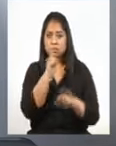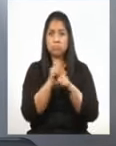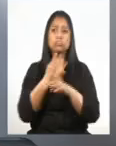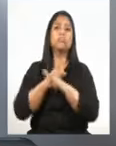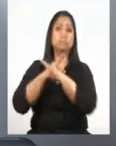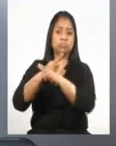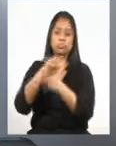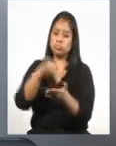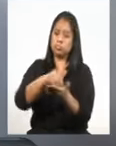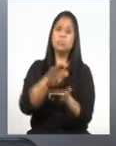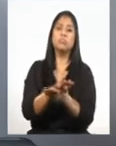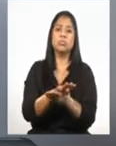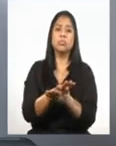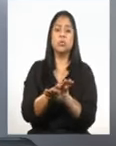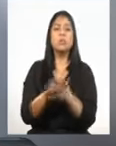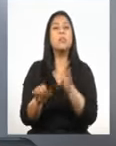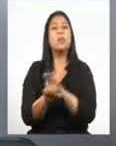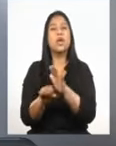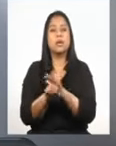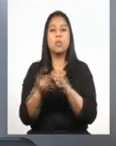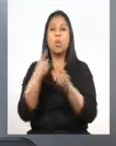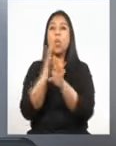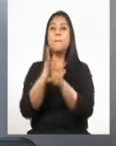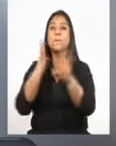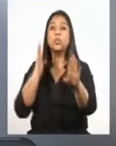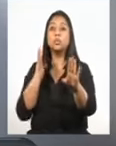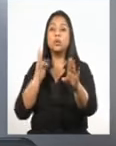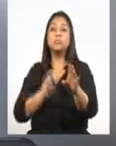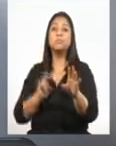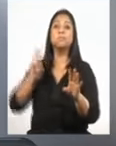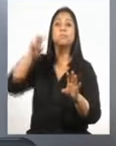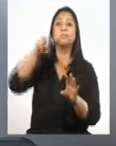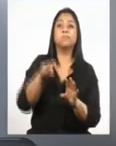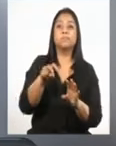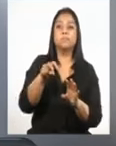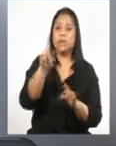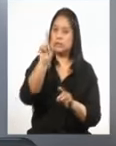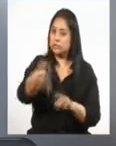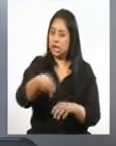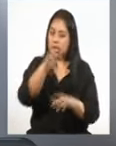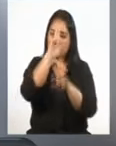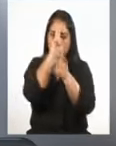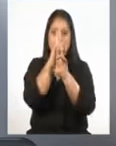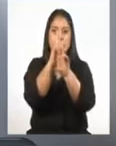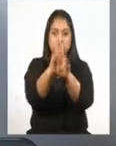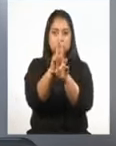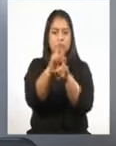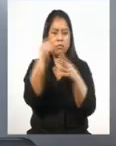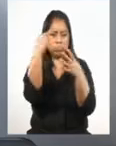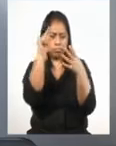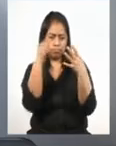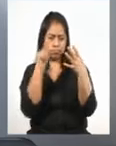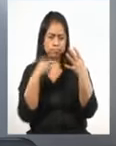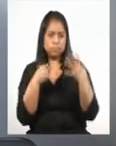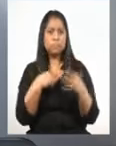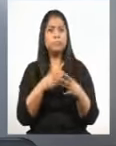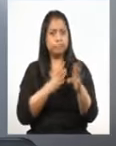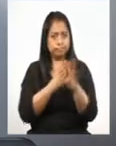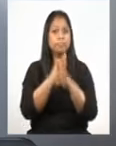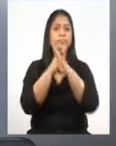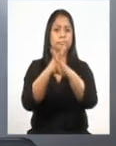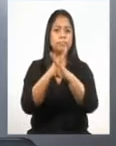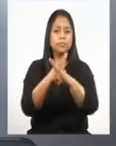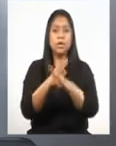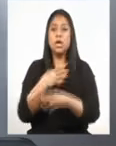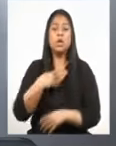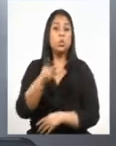apliquen. Que si nos subimos a un bus, tengan que respetar los protocolos de seguridad. Que